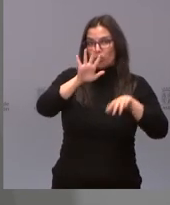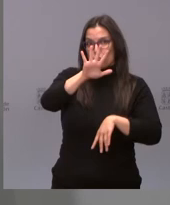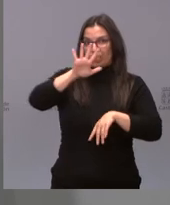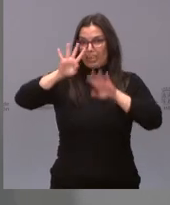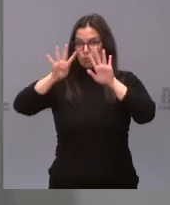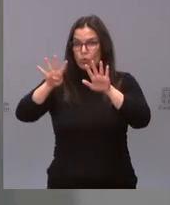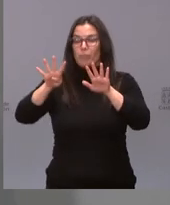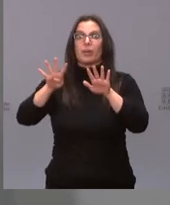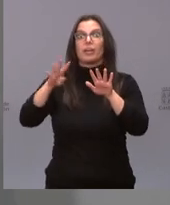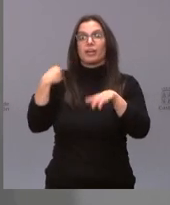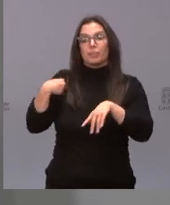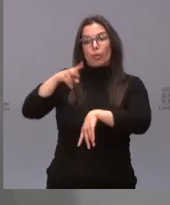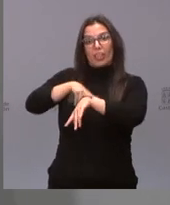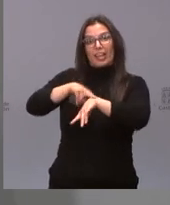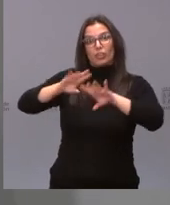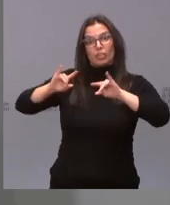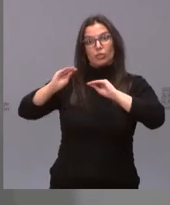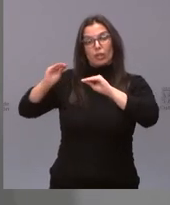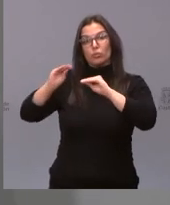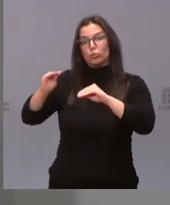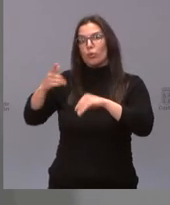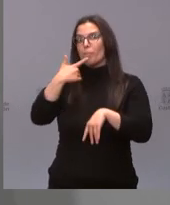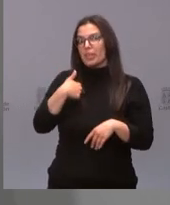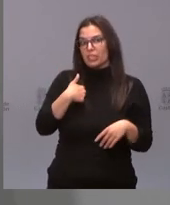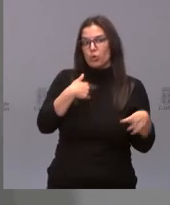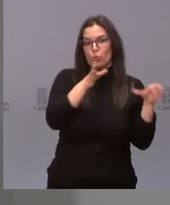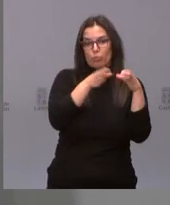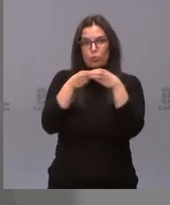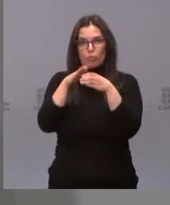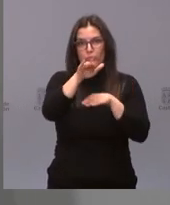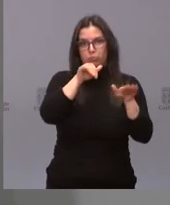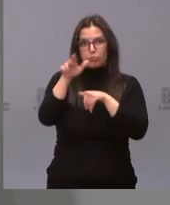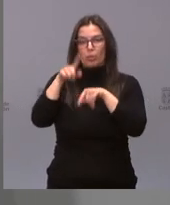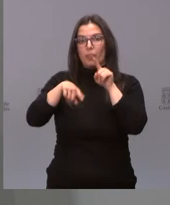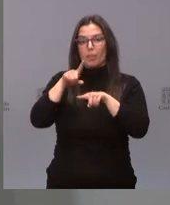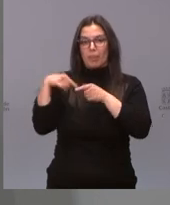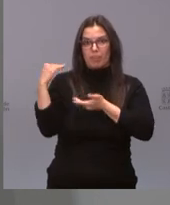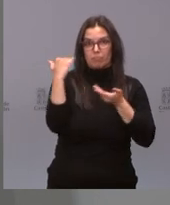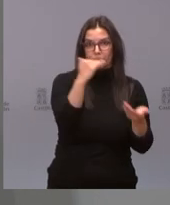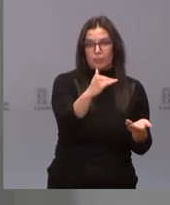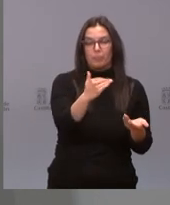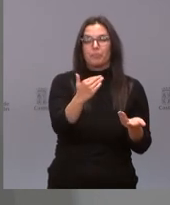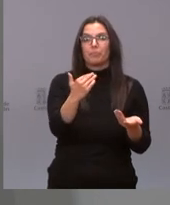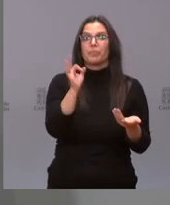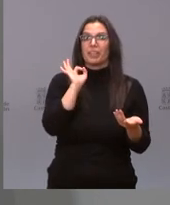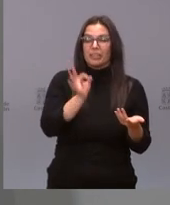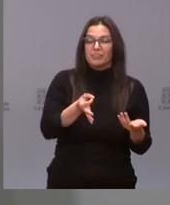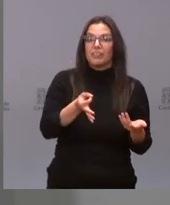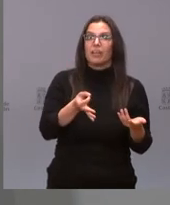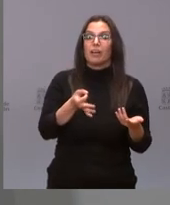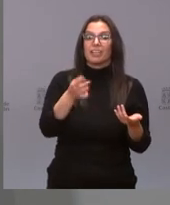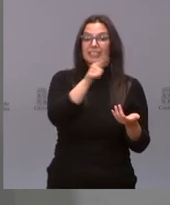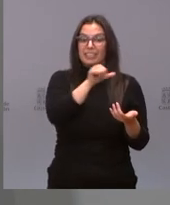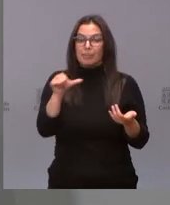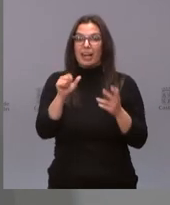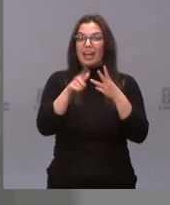pues nos lo informa el delegado territorial, los grupos que van a ir vacunando según las vacunas que nos llegan. Sí que es verdad que esta semana